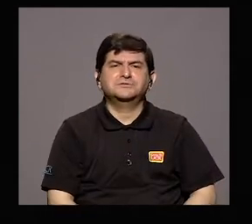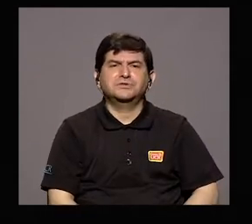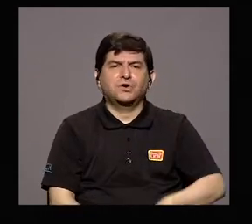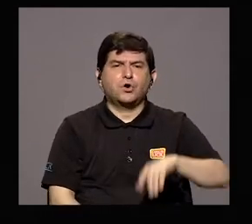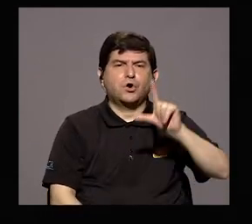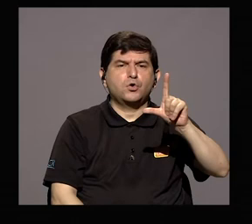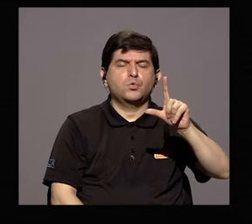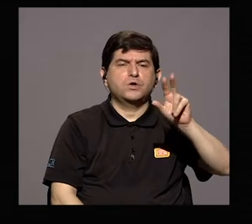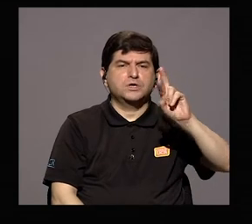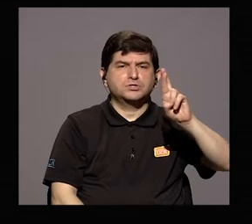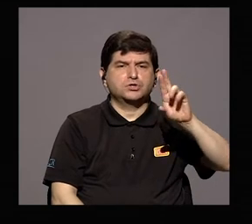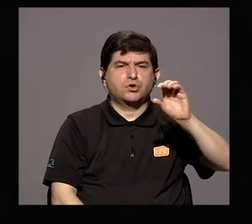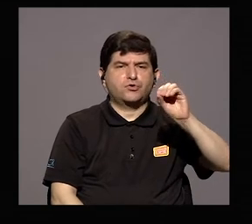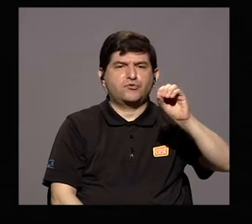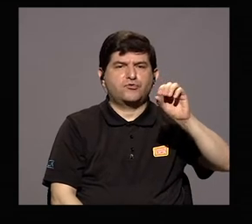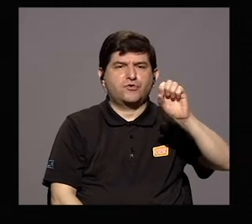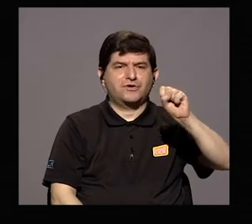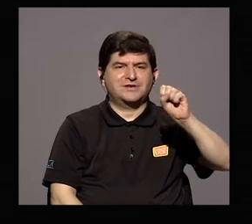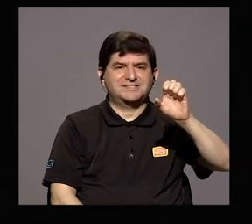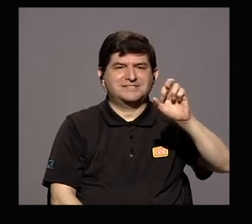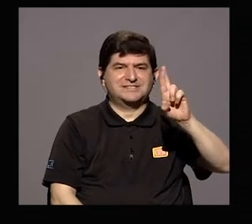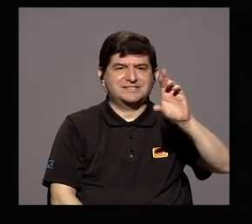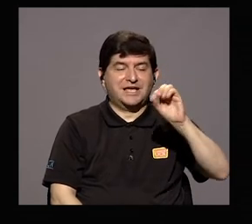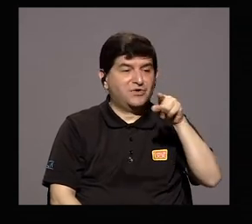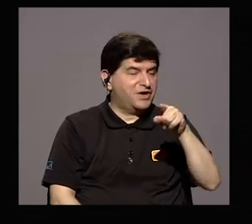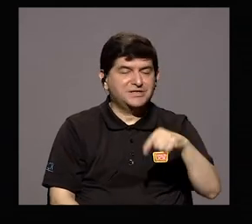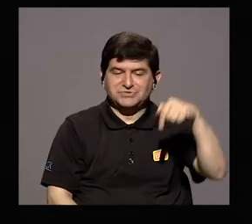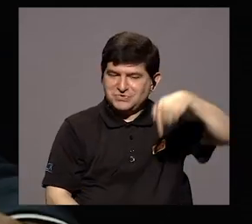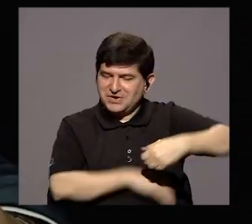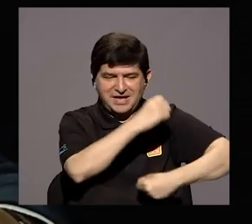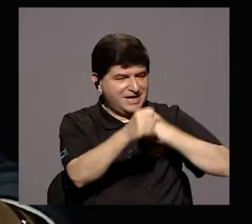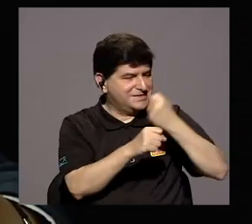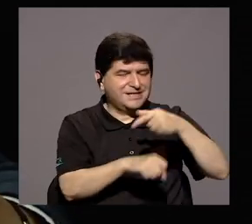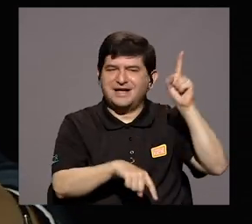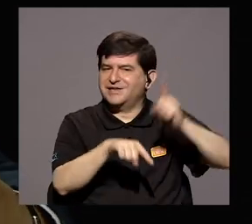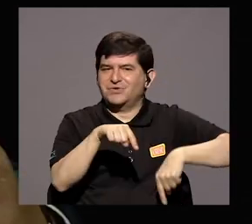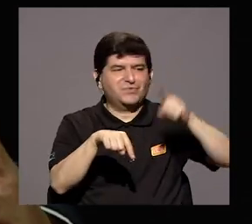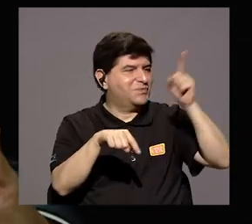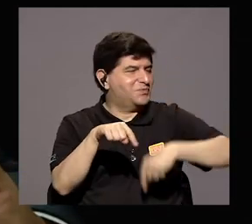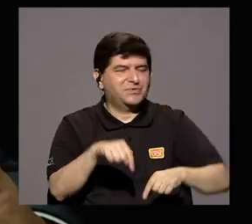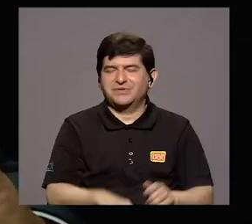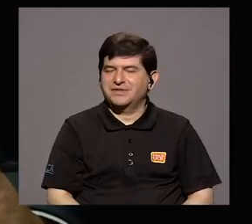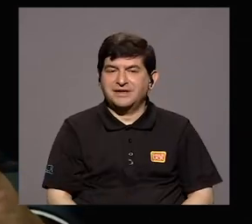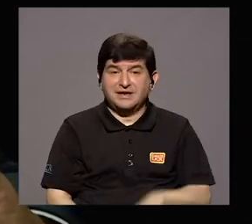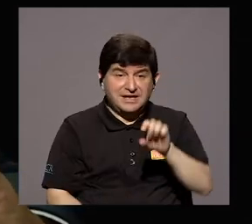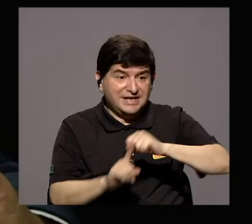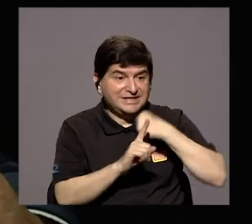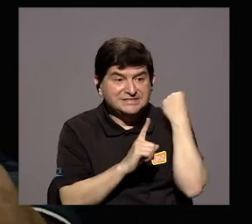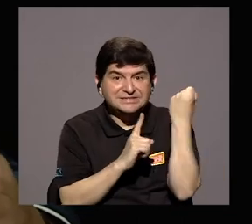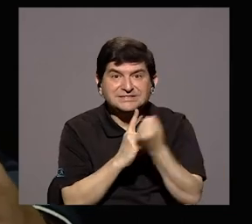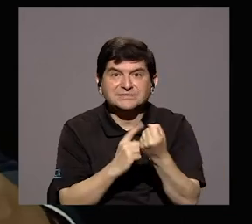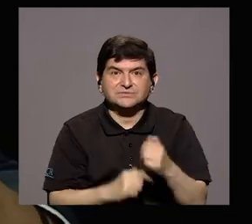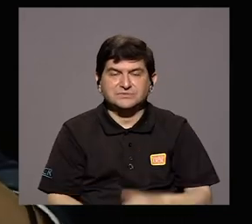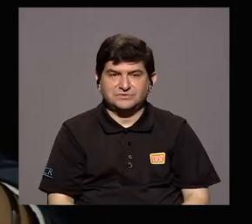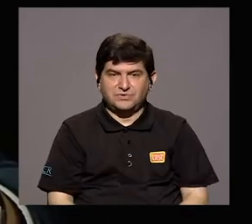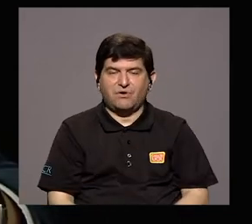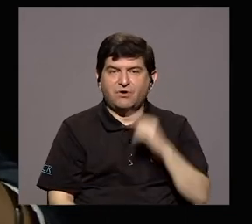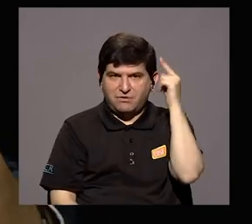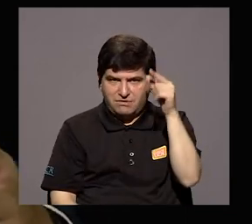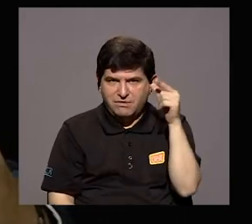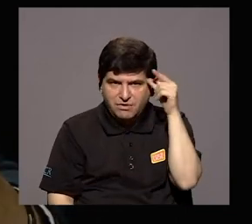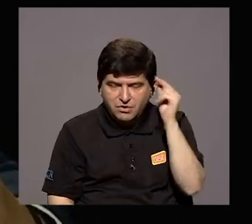Luis Rosero, que ha explicado que eso no se va a lograr este año. Ante un panorama como ese, don Denis, obviamente,